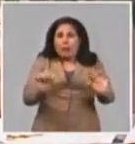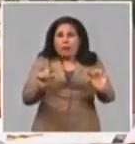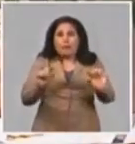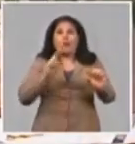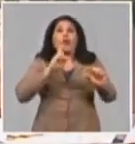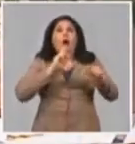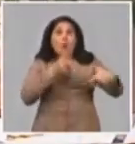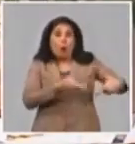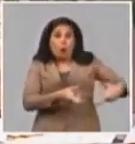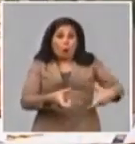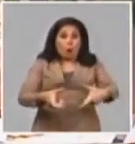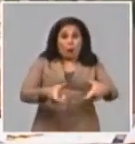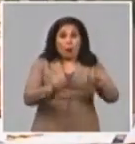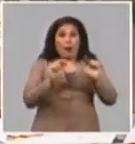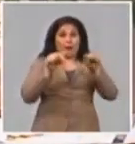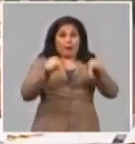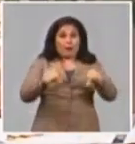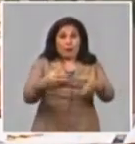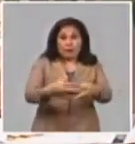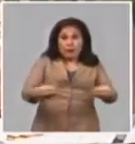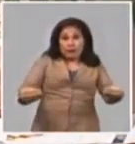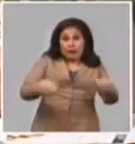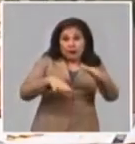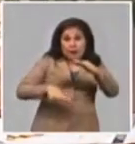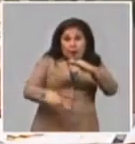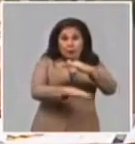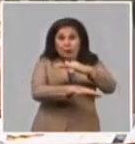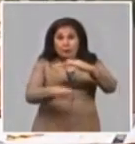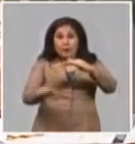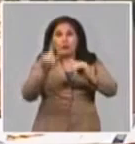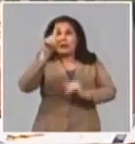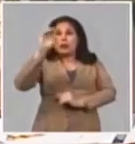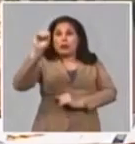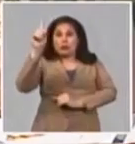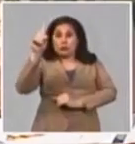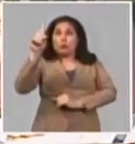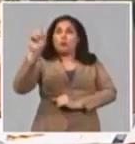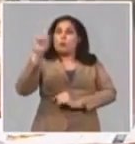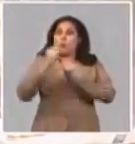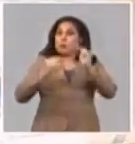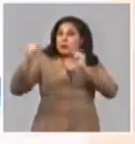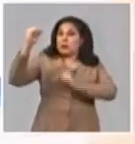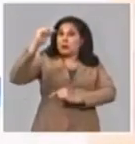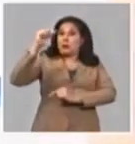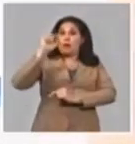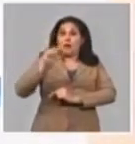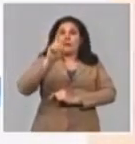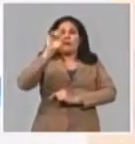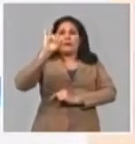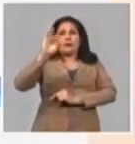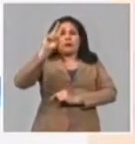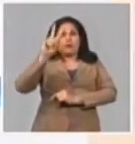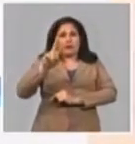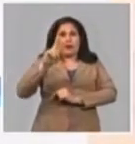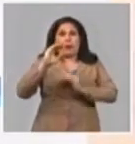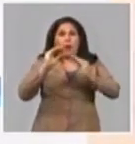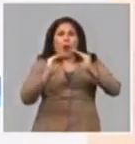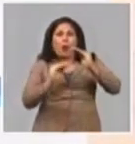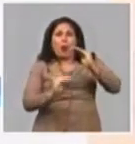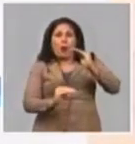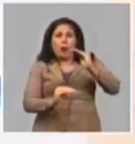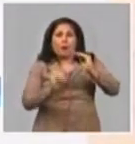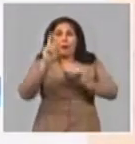subterráneas, de los 101 principales cuencas subterráneas, hay 72 en descenso,